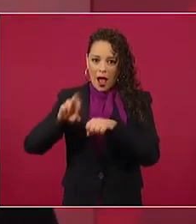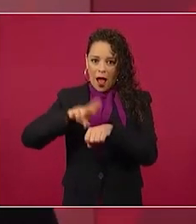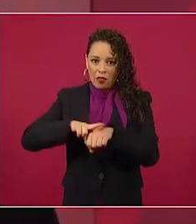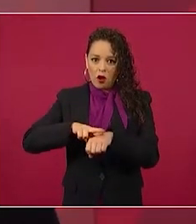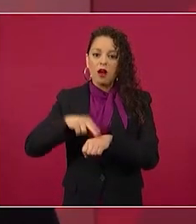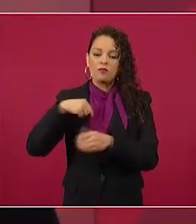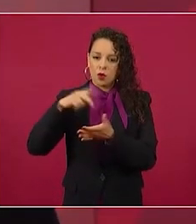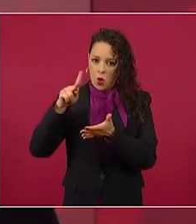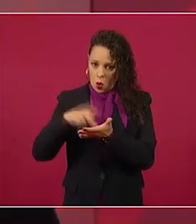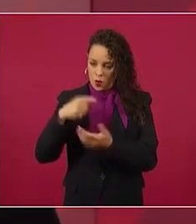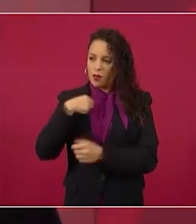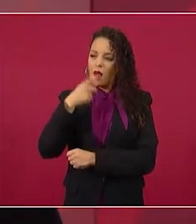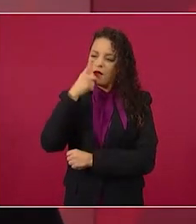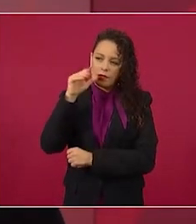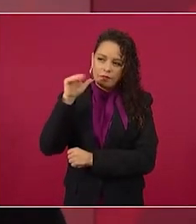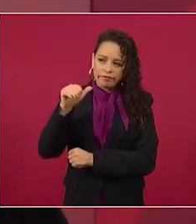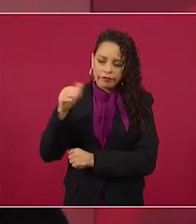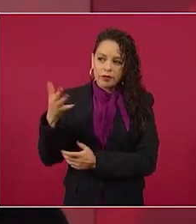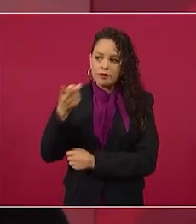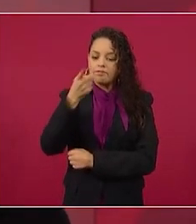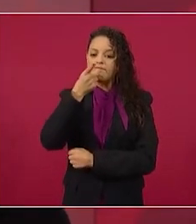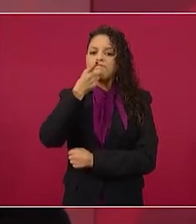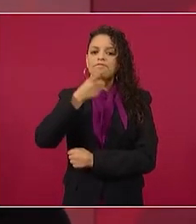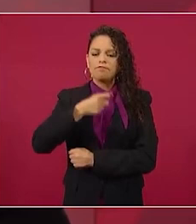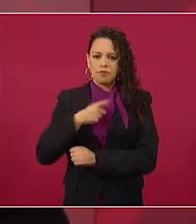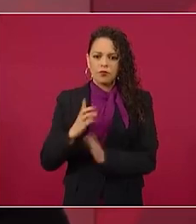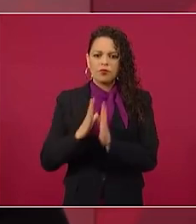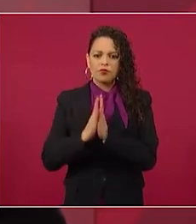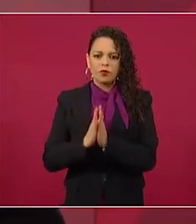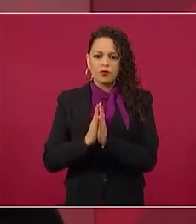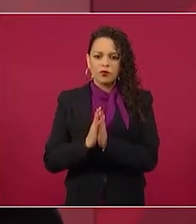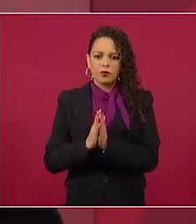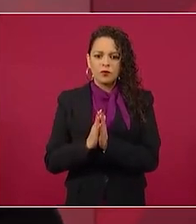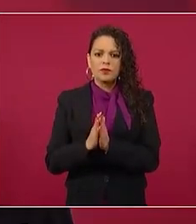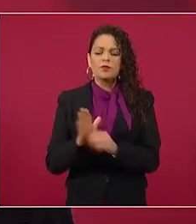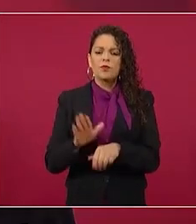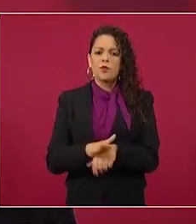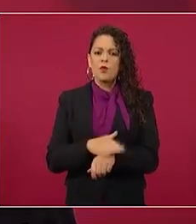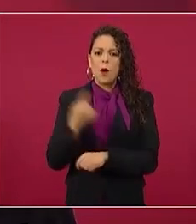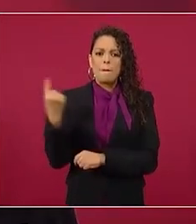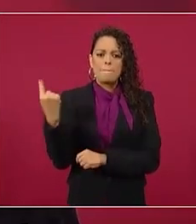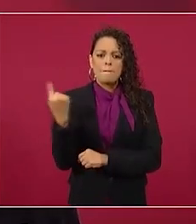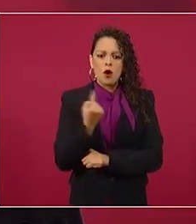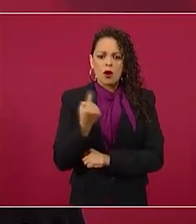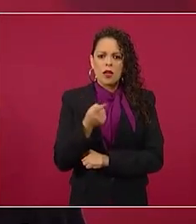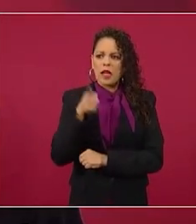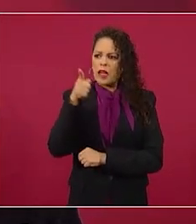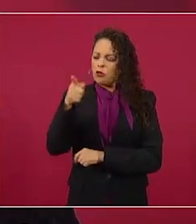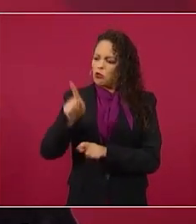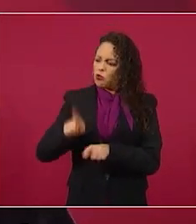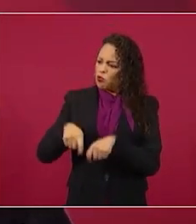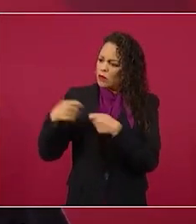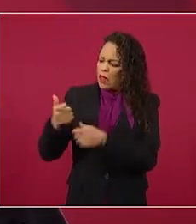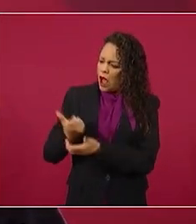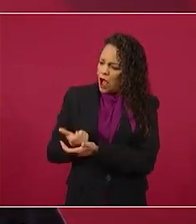que nos diga por qué le da dinero le otorga dinero